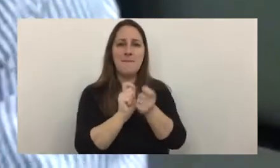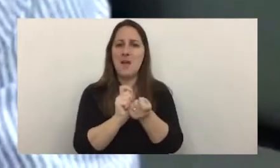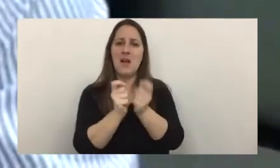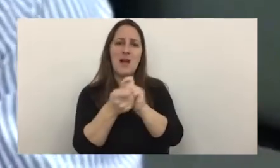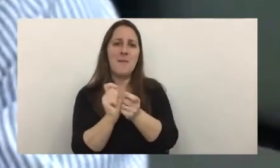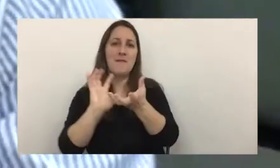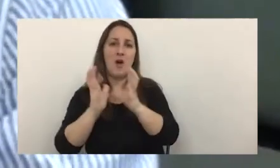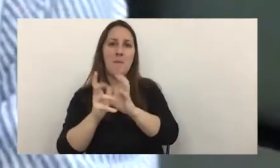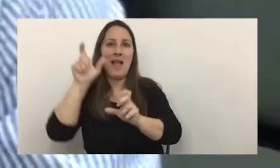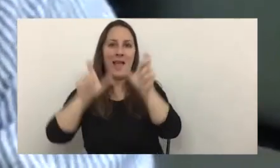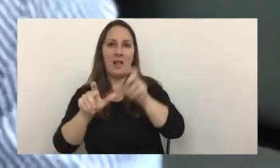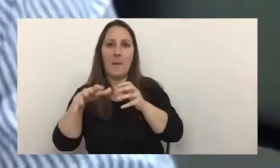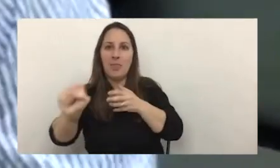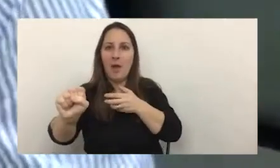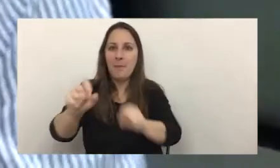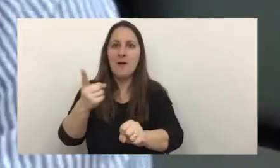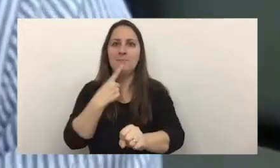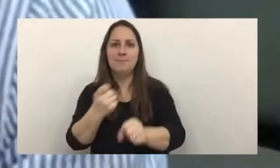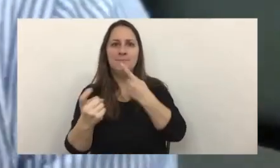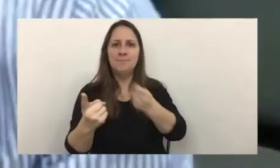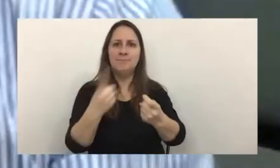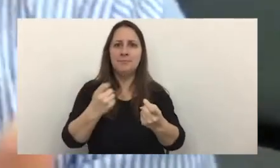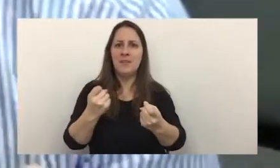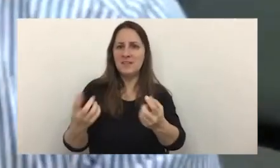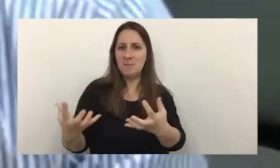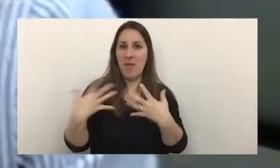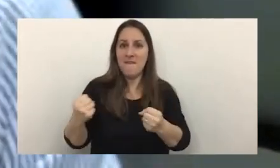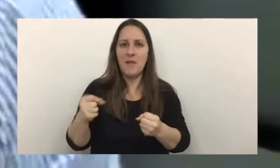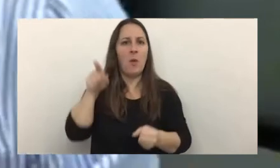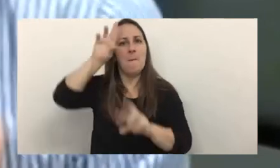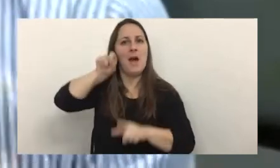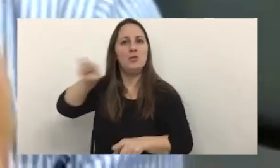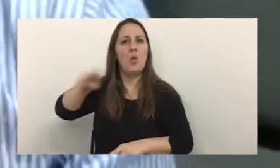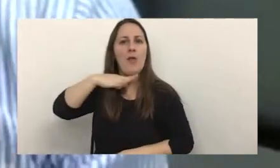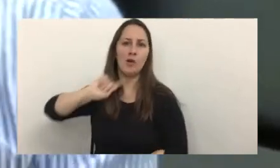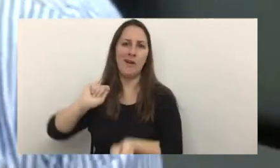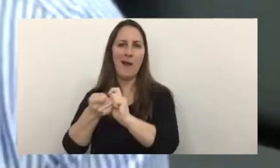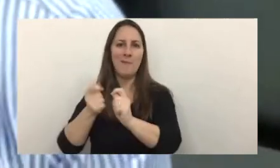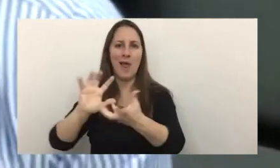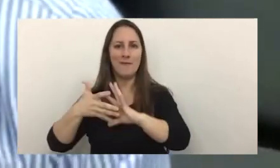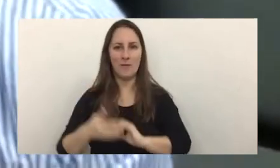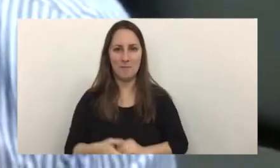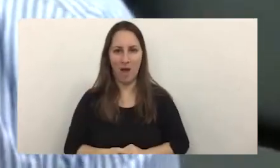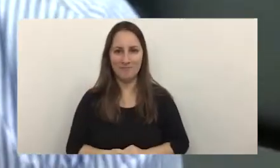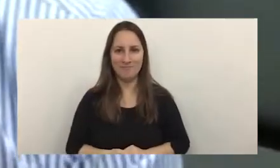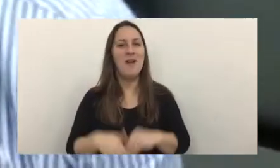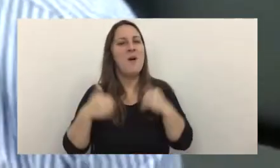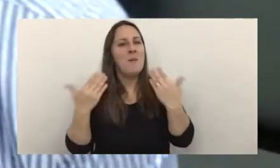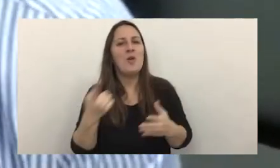medida que los usuarios aprenden a defenderse es de locos esto pero por eso enfatizo que son